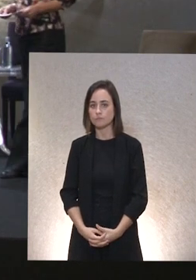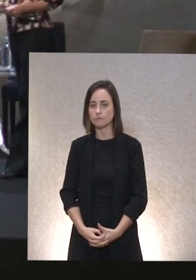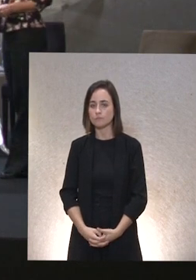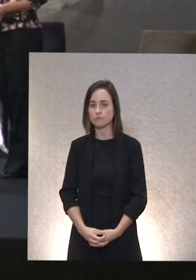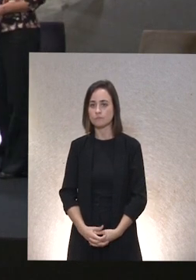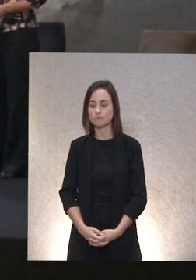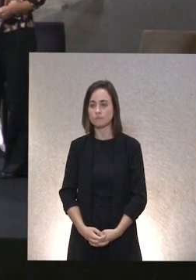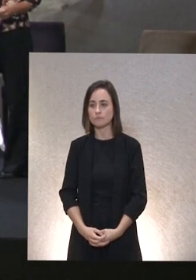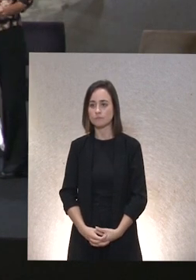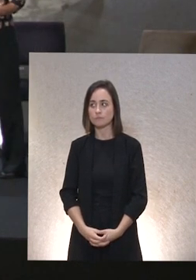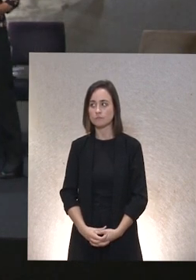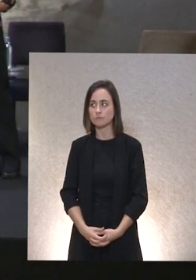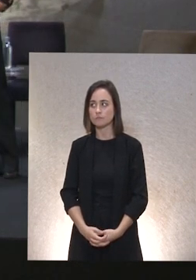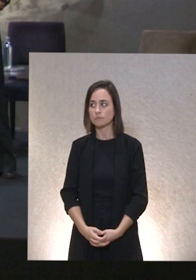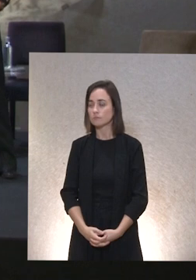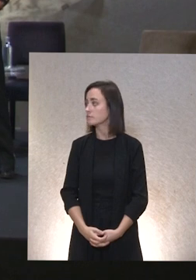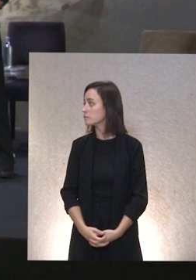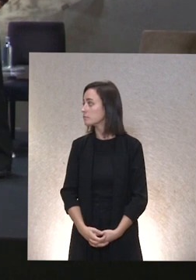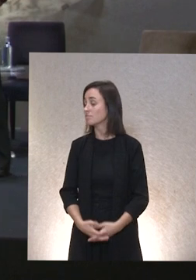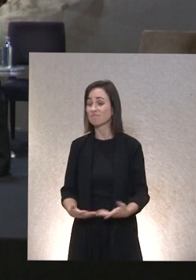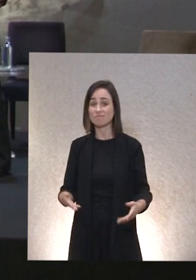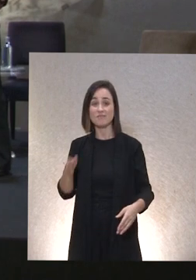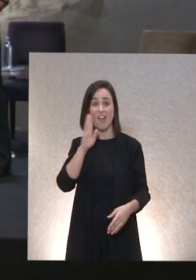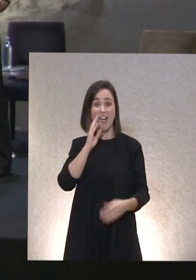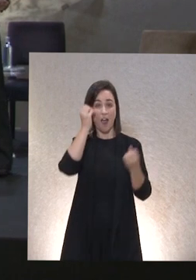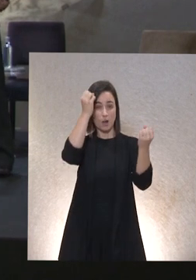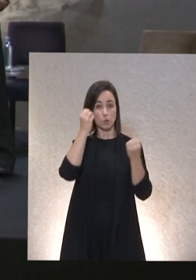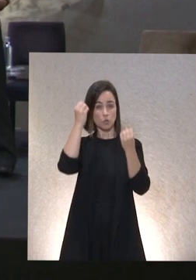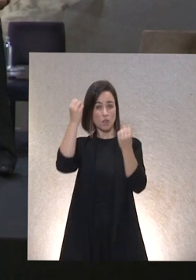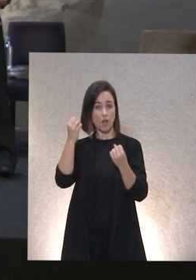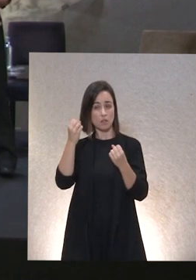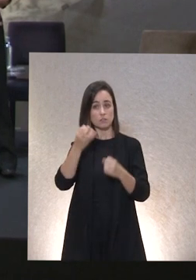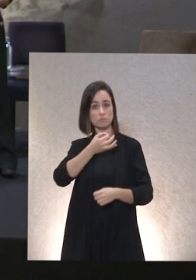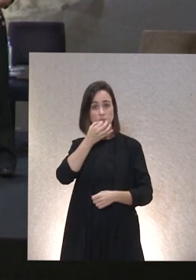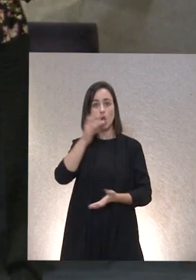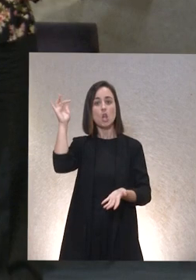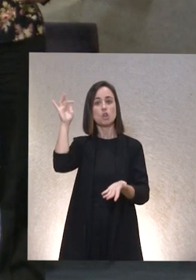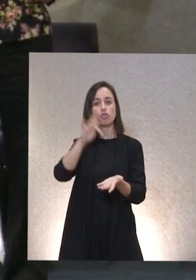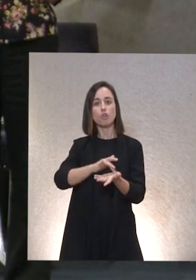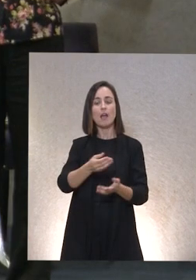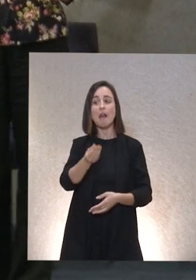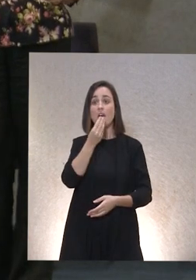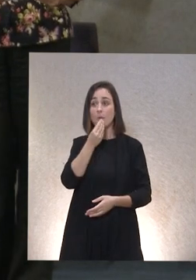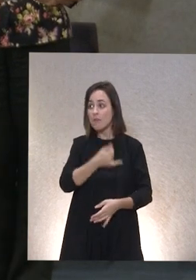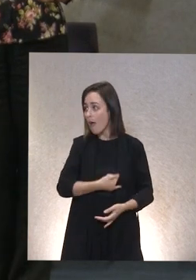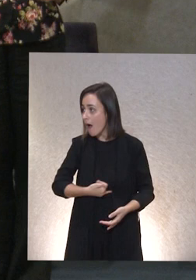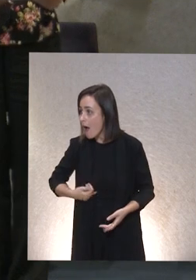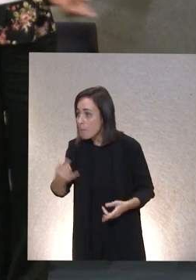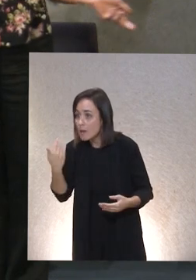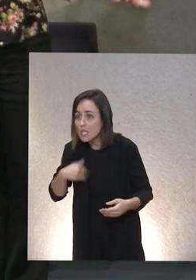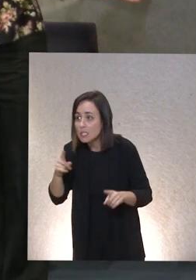y tras estas palabras de las autoridades toca la comida a que tenéis hambre